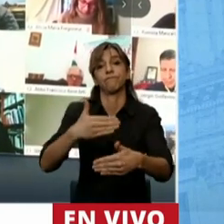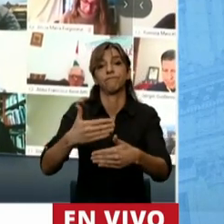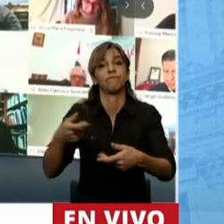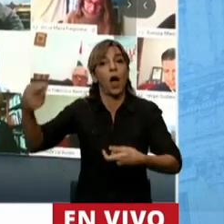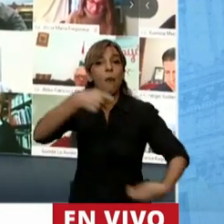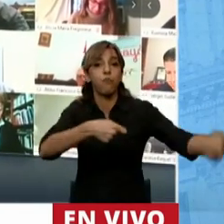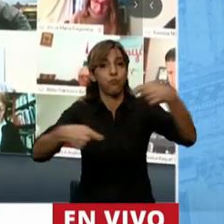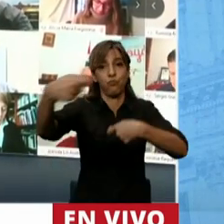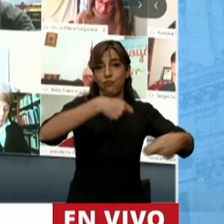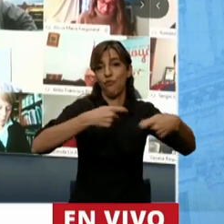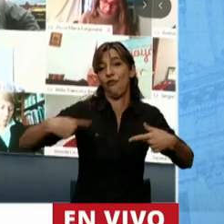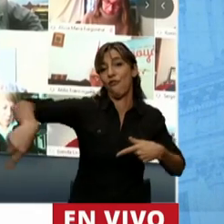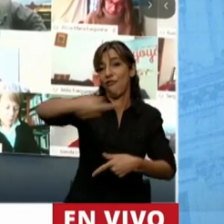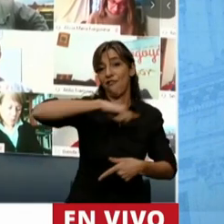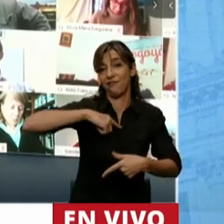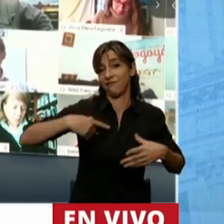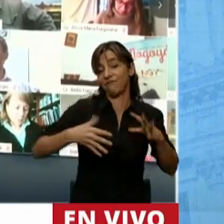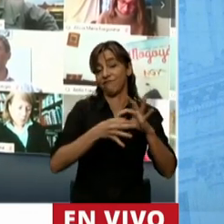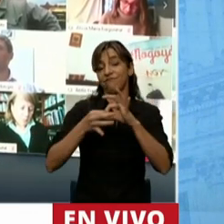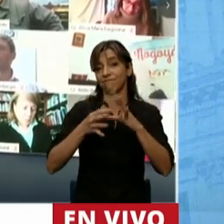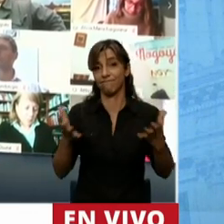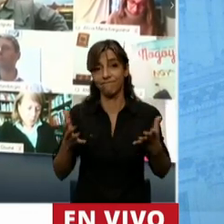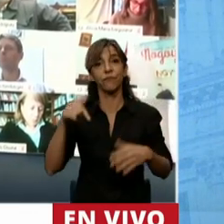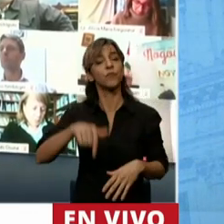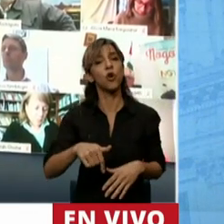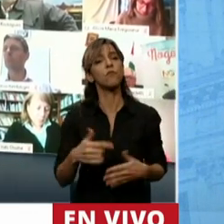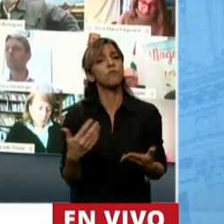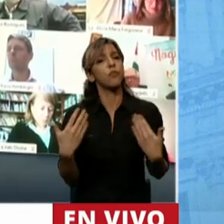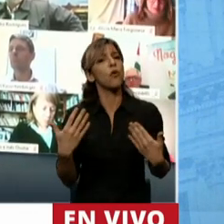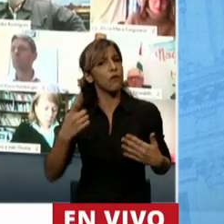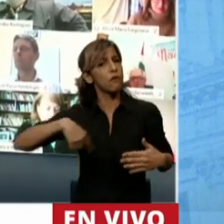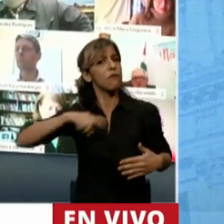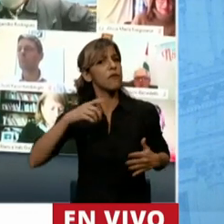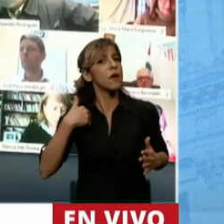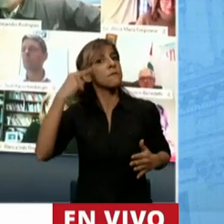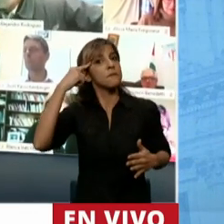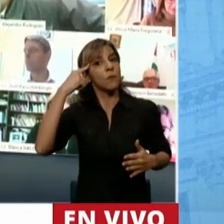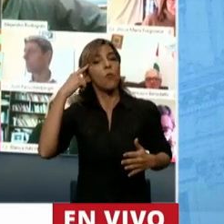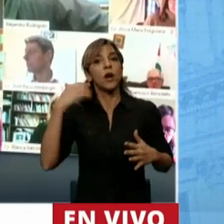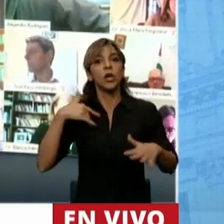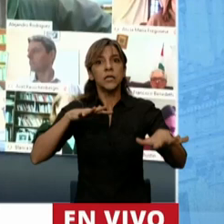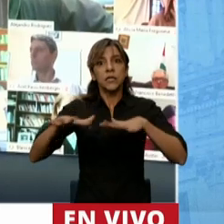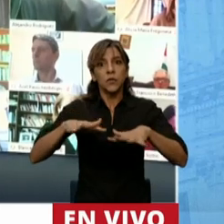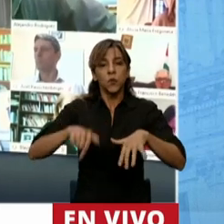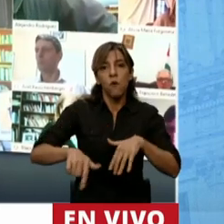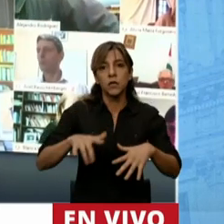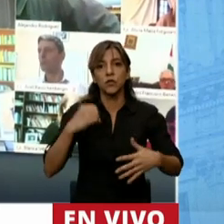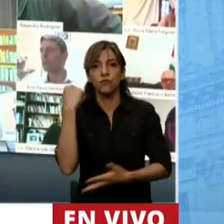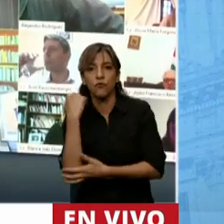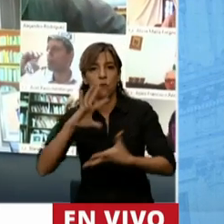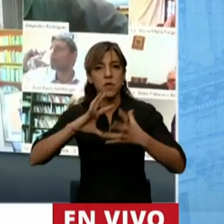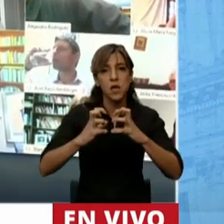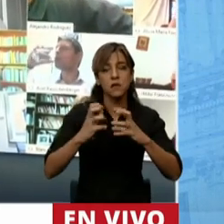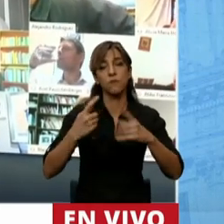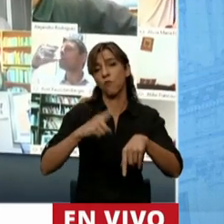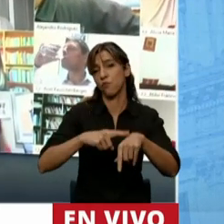hoy tenemos la posibilidad de trabajar sobre los aspectos que la crisis expuso lo que dejó en